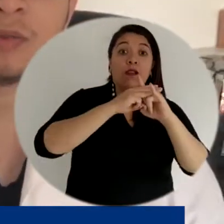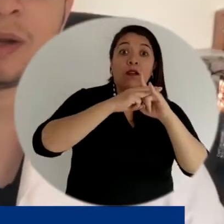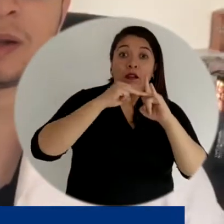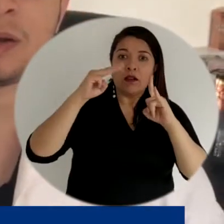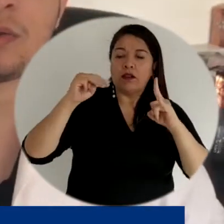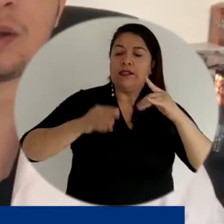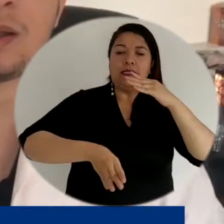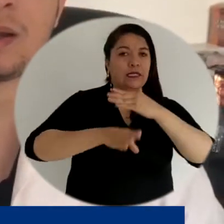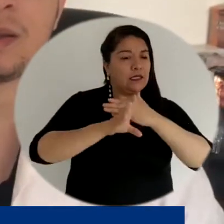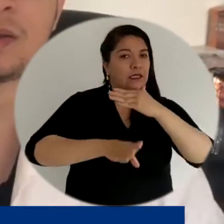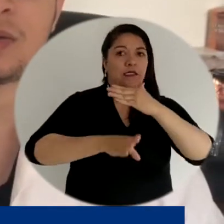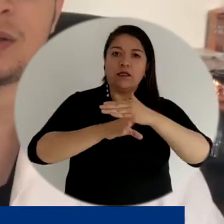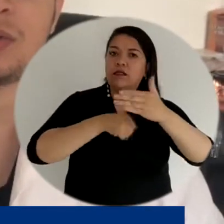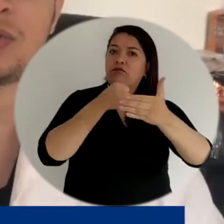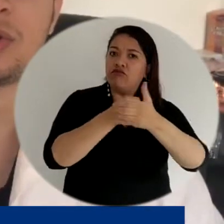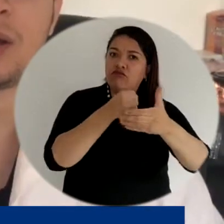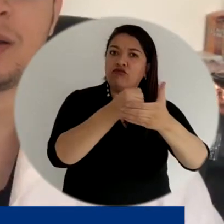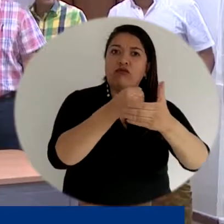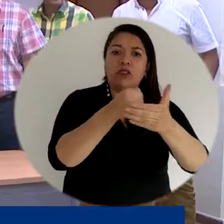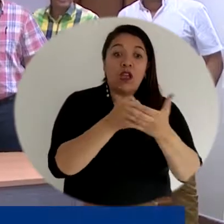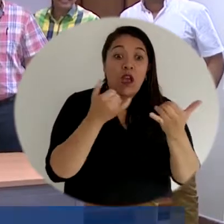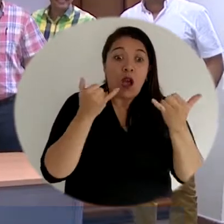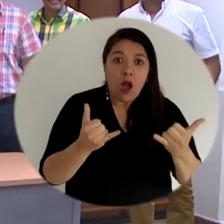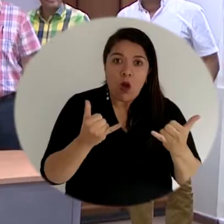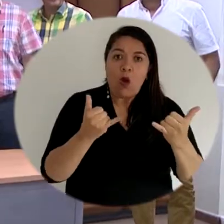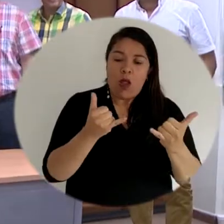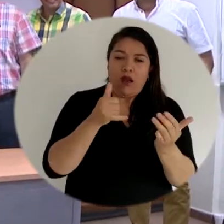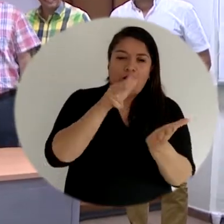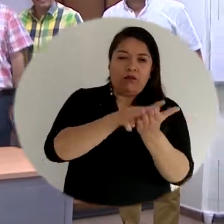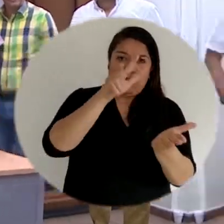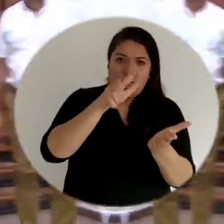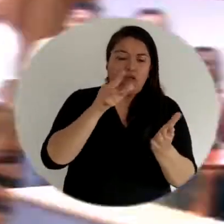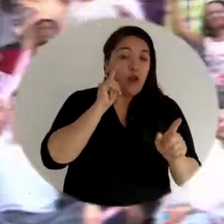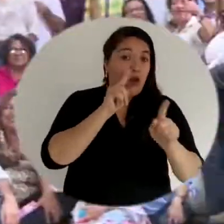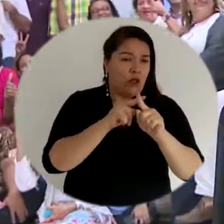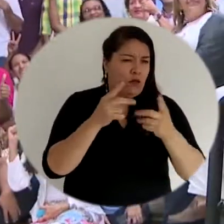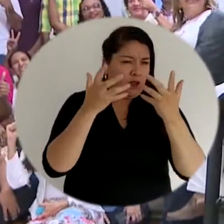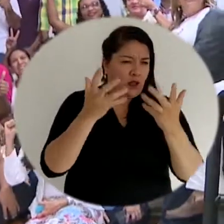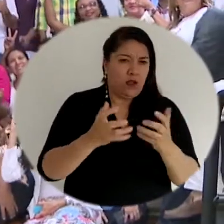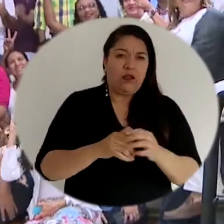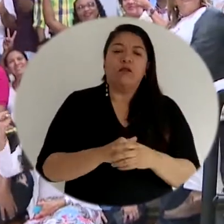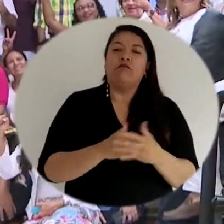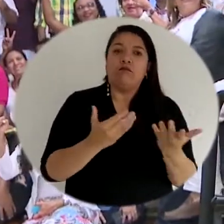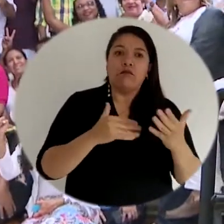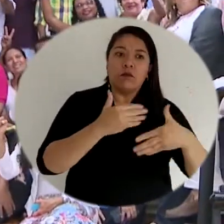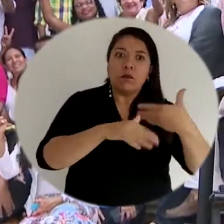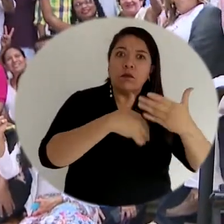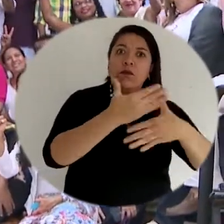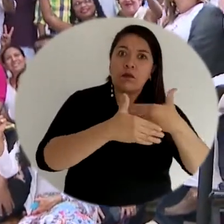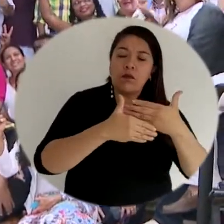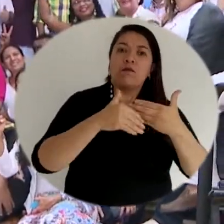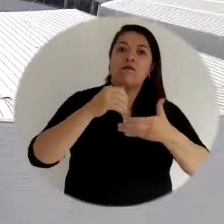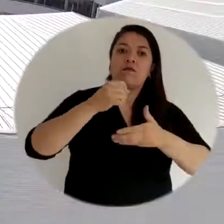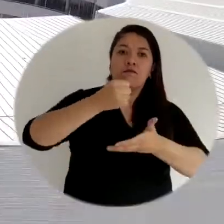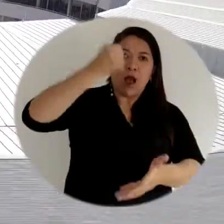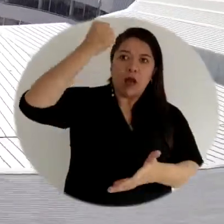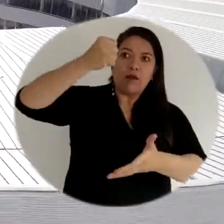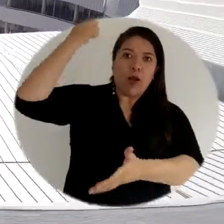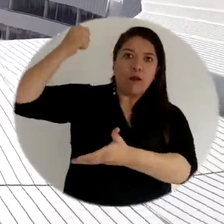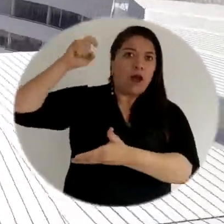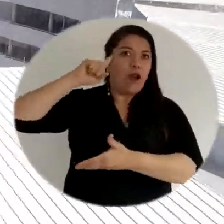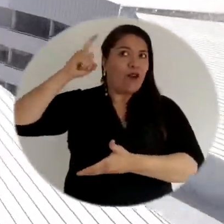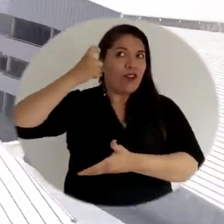proceso para renovar la acreditación institucional, pues eso significaría mejores ingresos, mayores transferencias por parte del gobierno